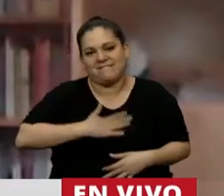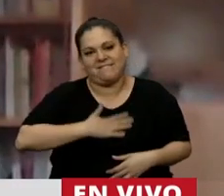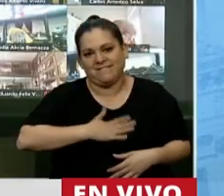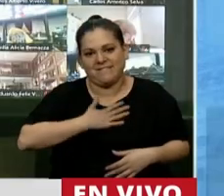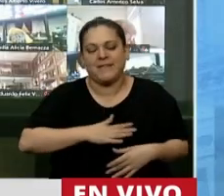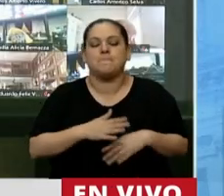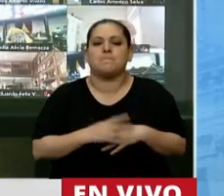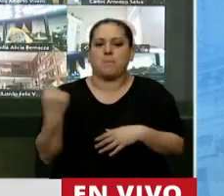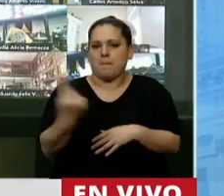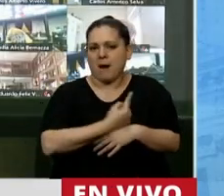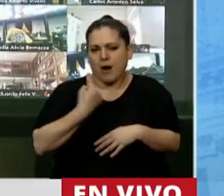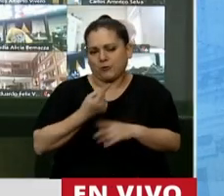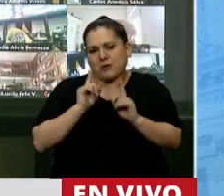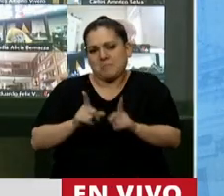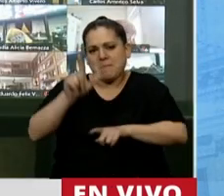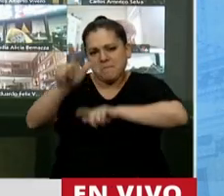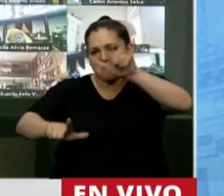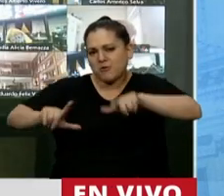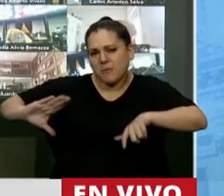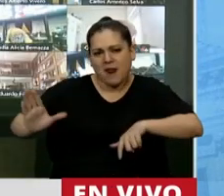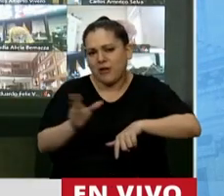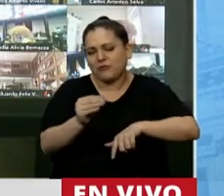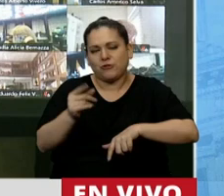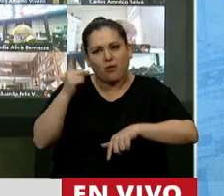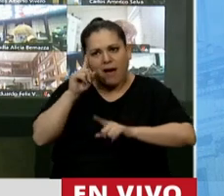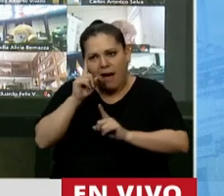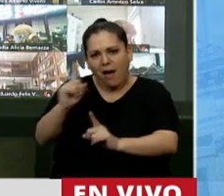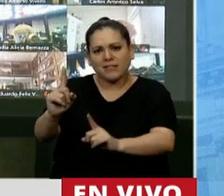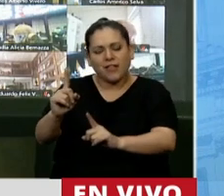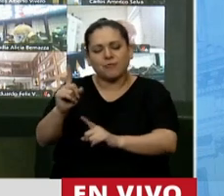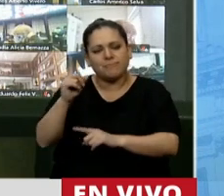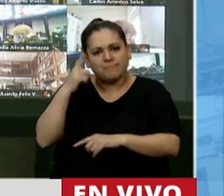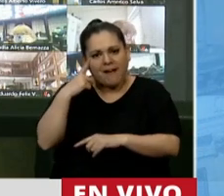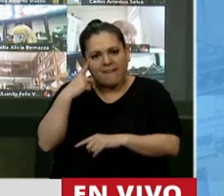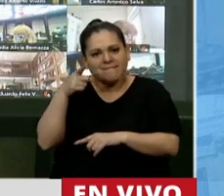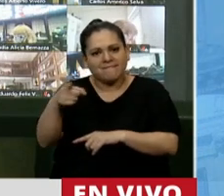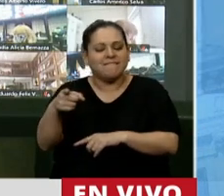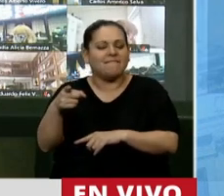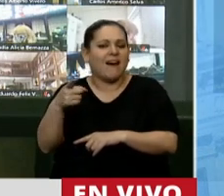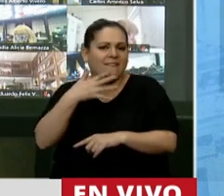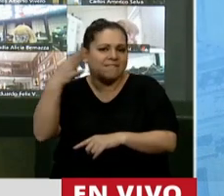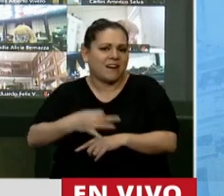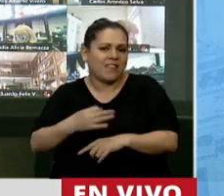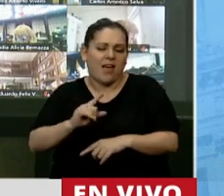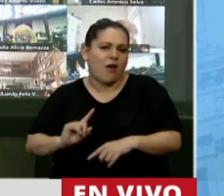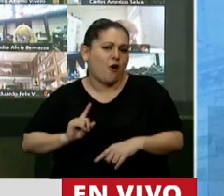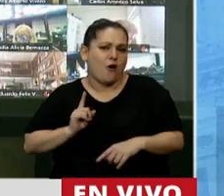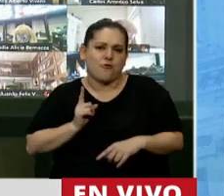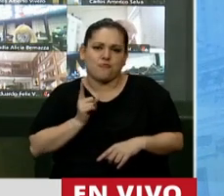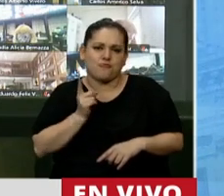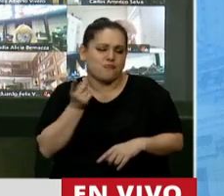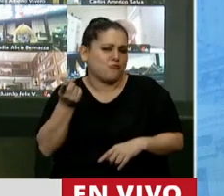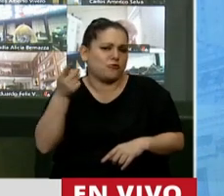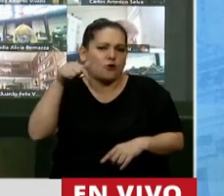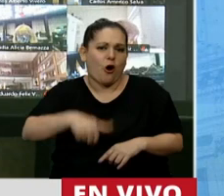para nosotros es para todos, creo, escuchándolos atentamente y escuchándolas. Es un gran honor tener